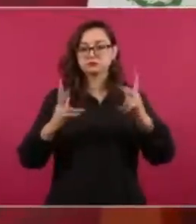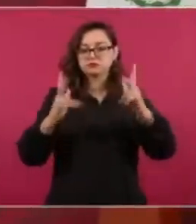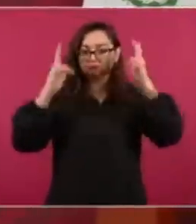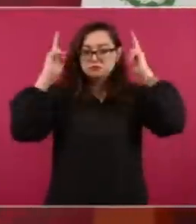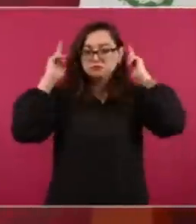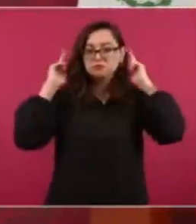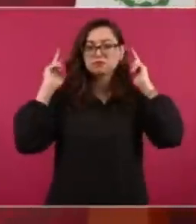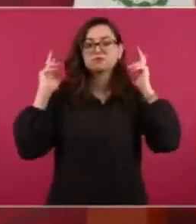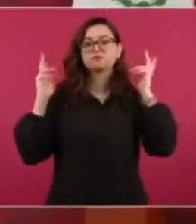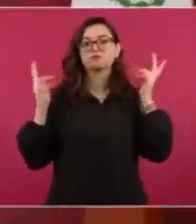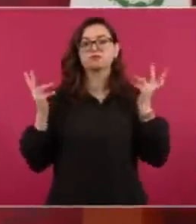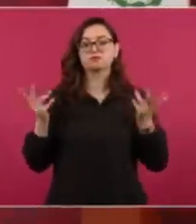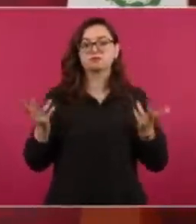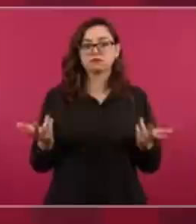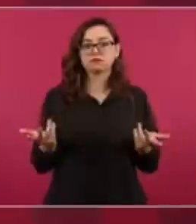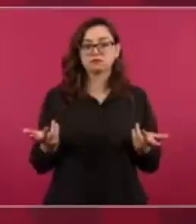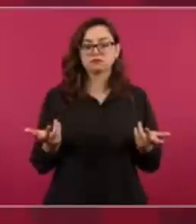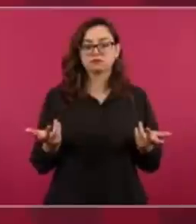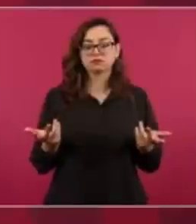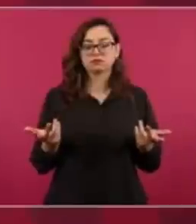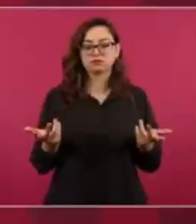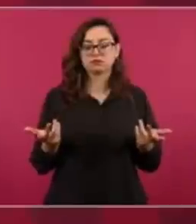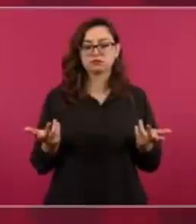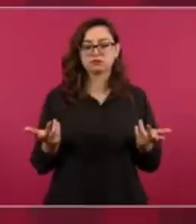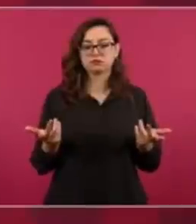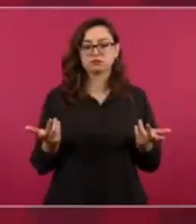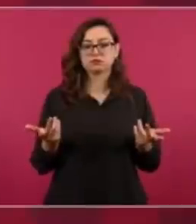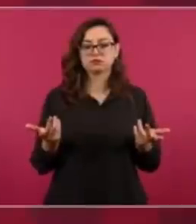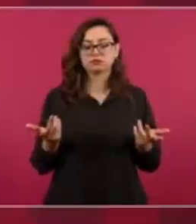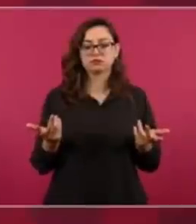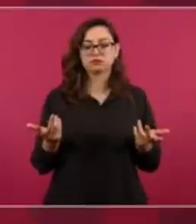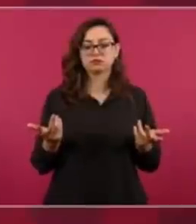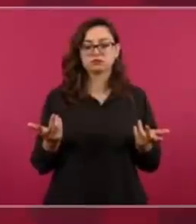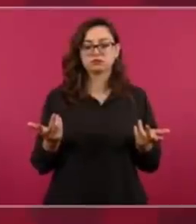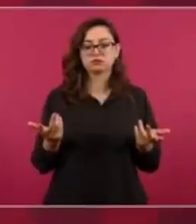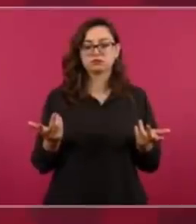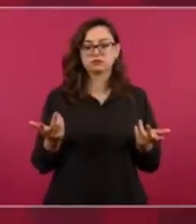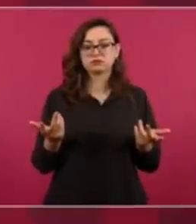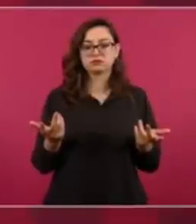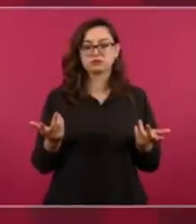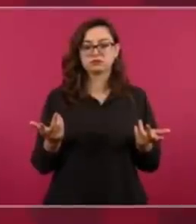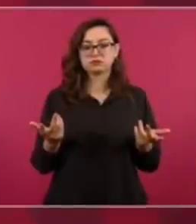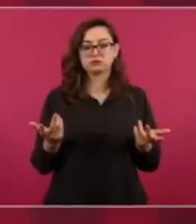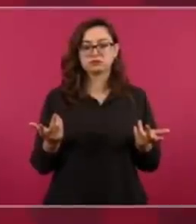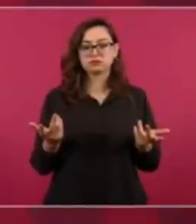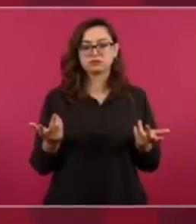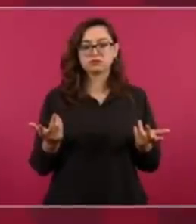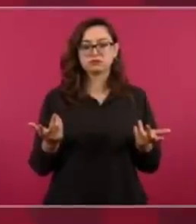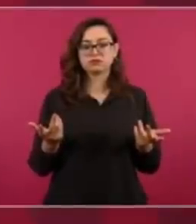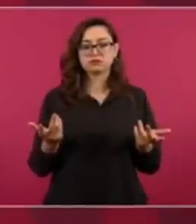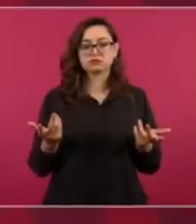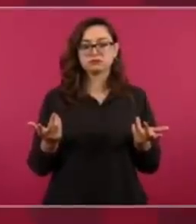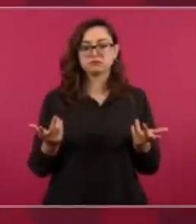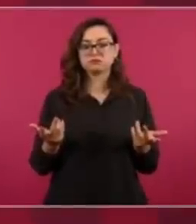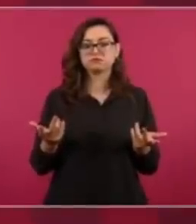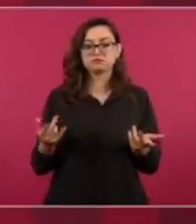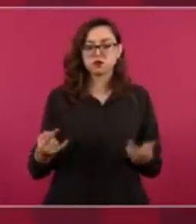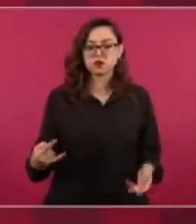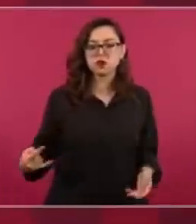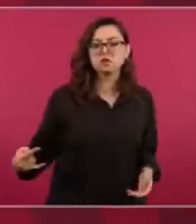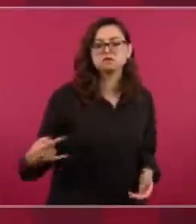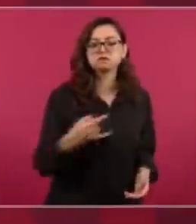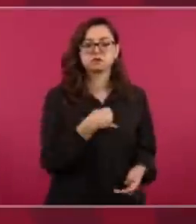con aspiraciones